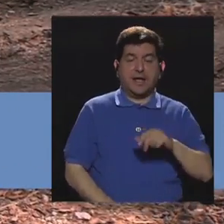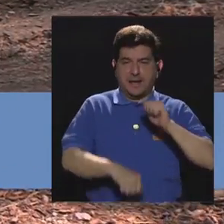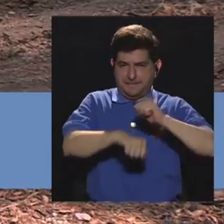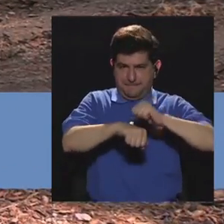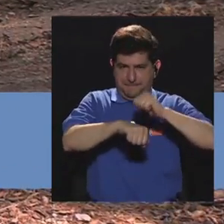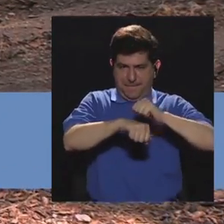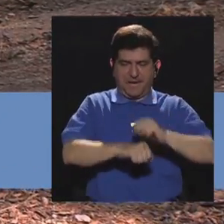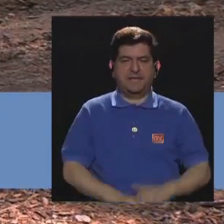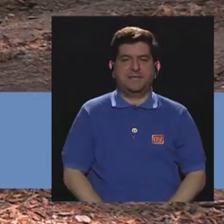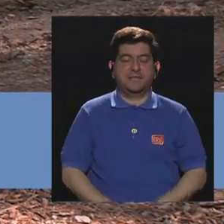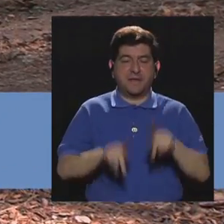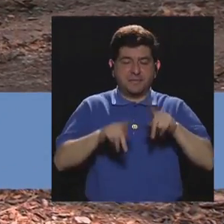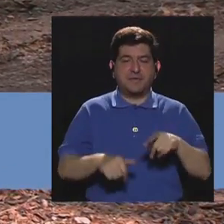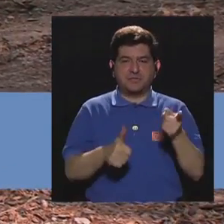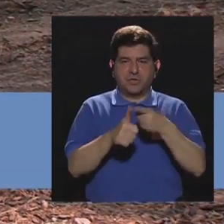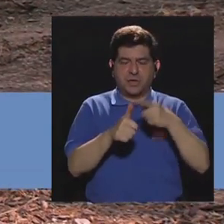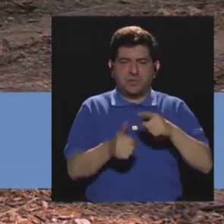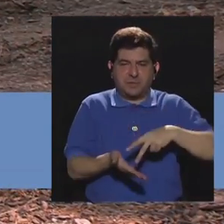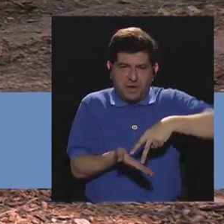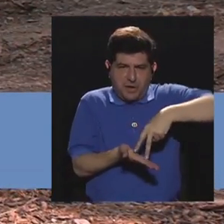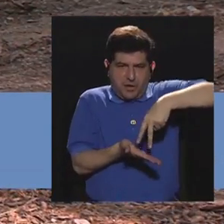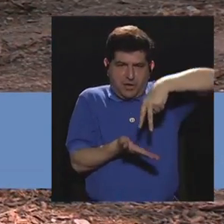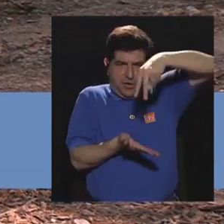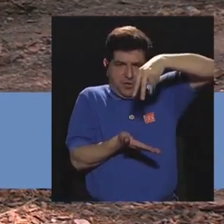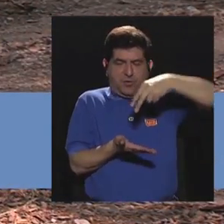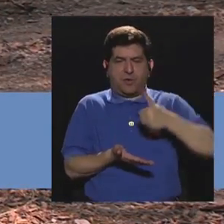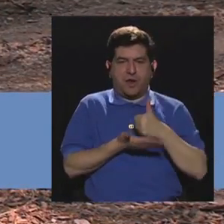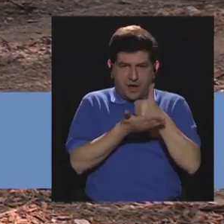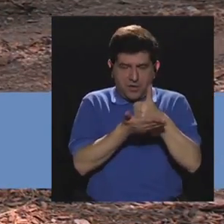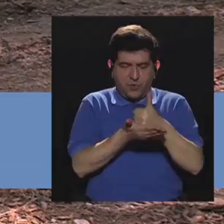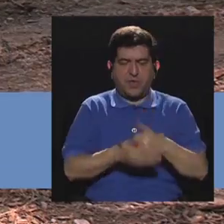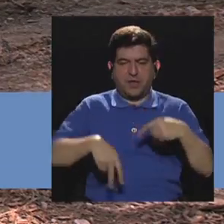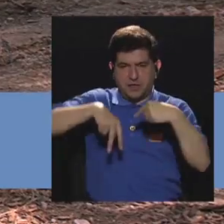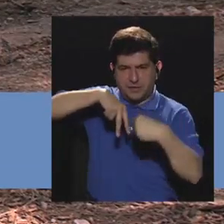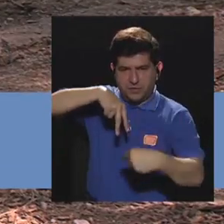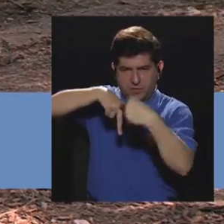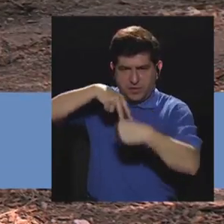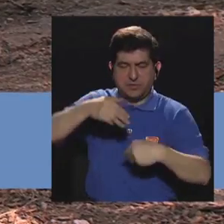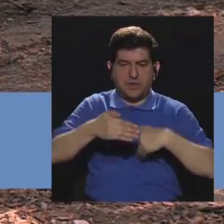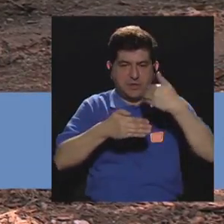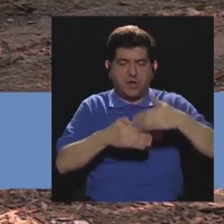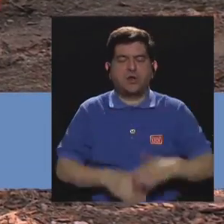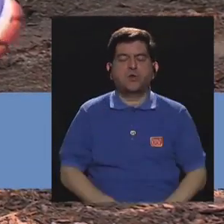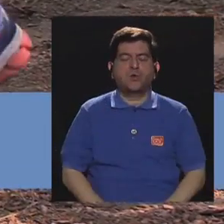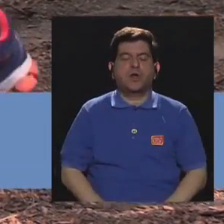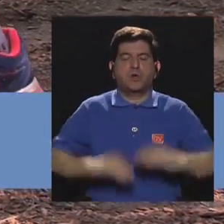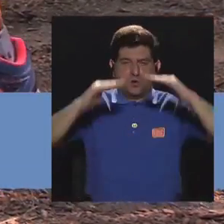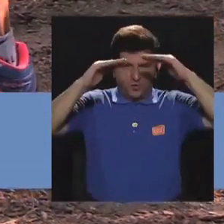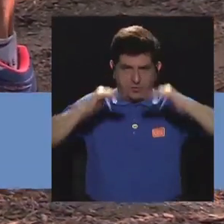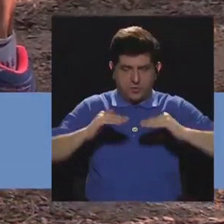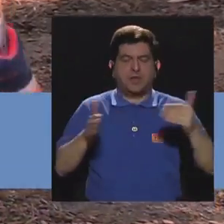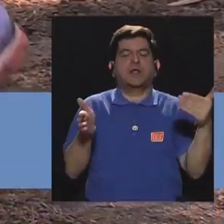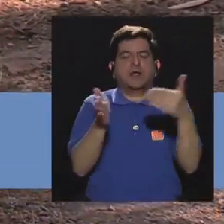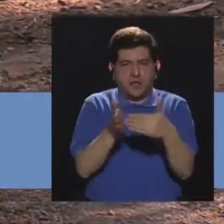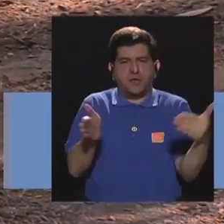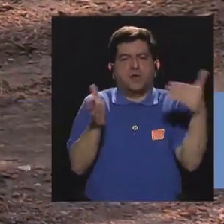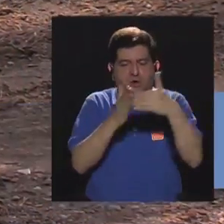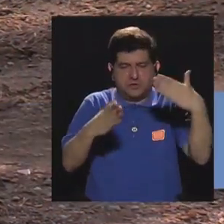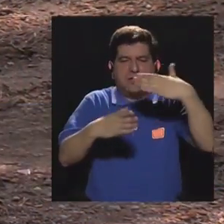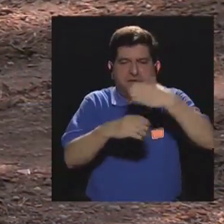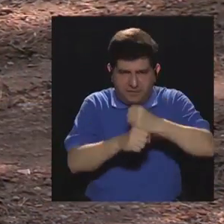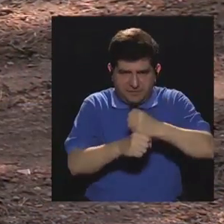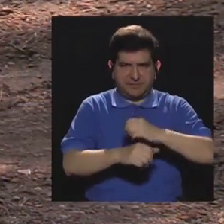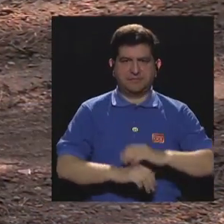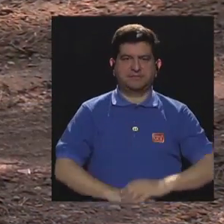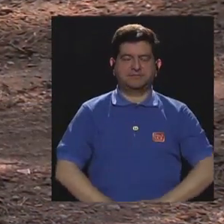lo que va hacer es que se va a elevar primero, ayudándose con las piernas y va a bajar despacio una vez y vuelve a hacerlo de nuevo. Y sube de